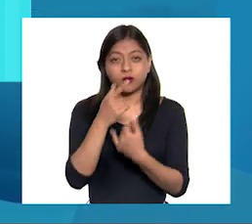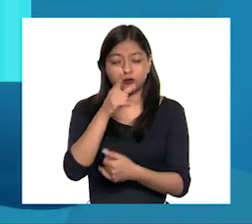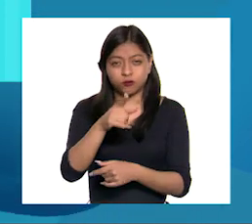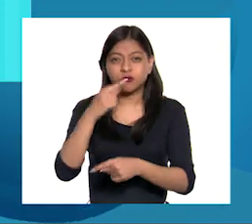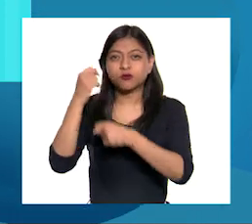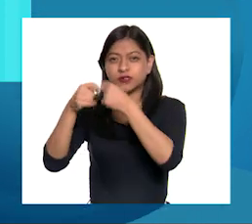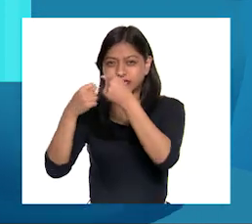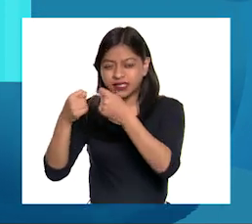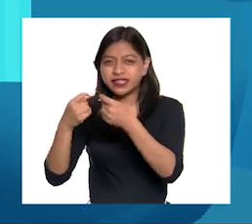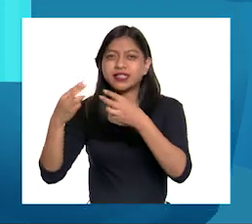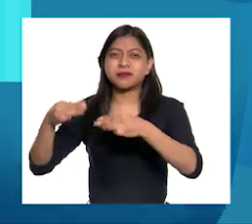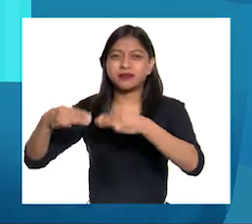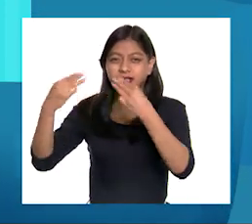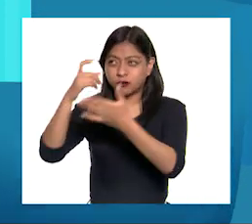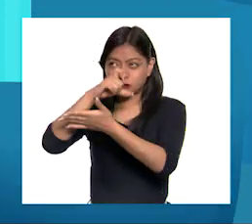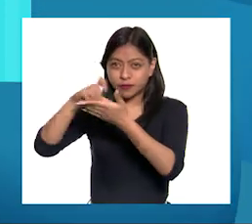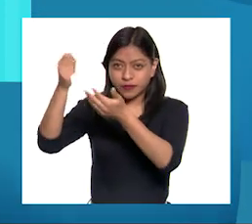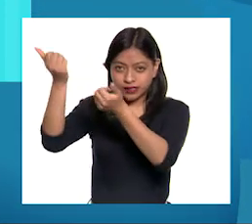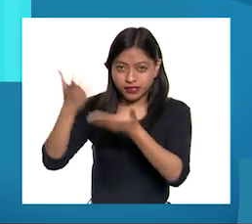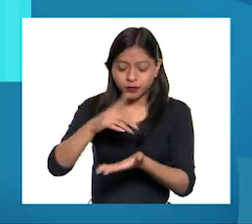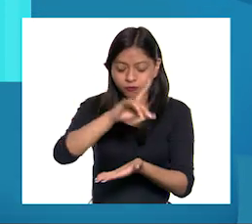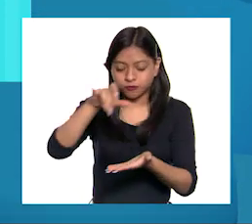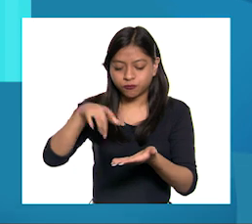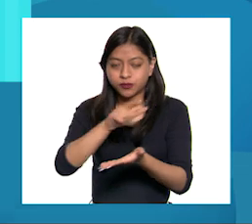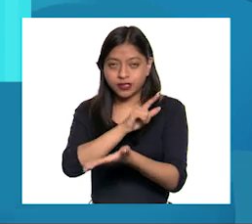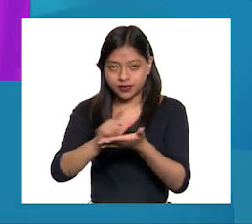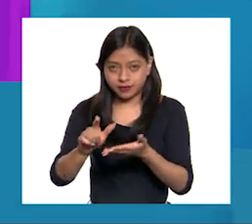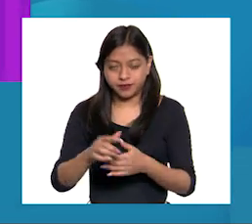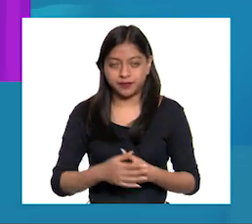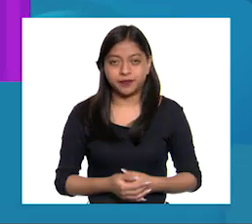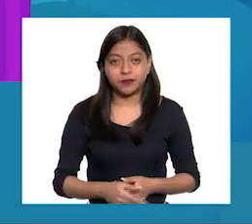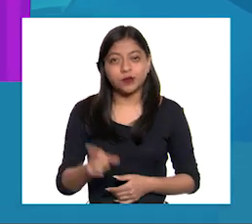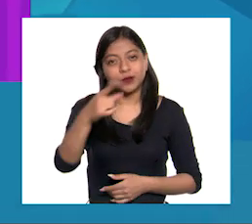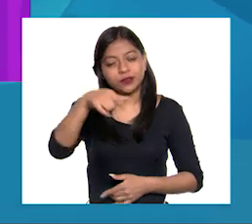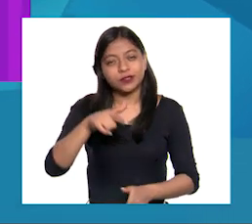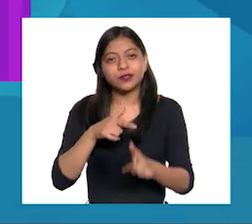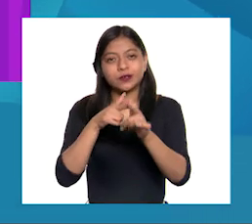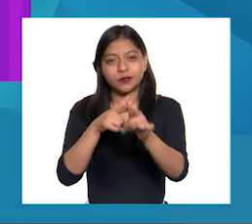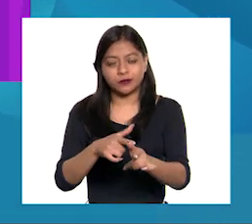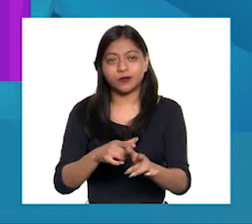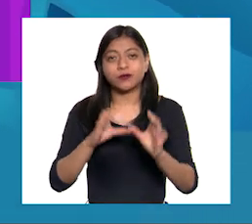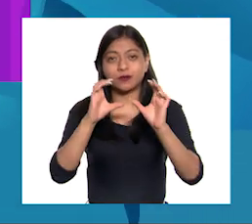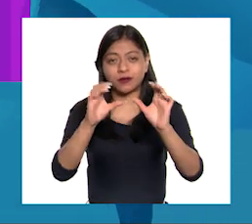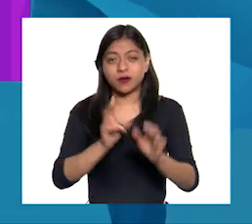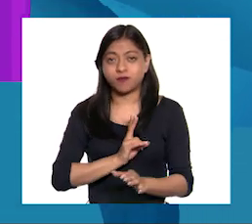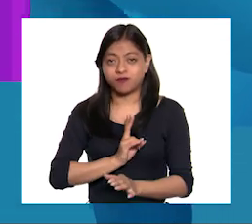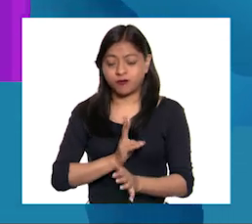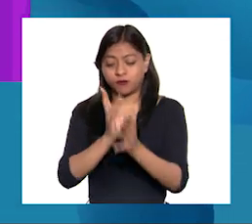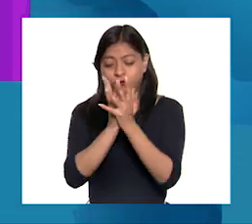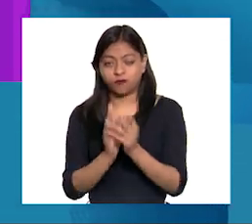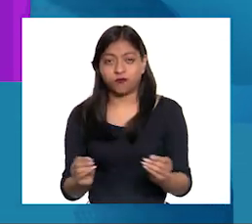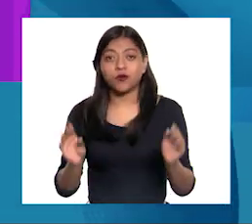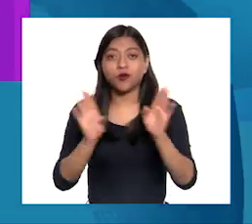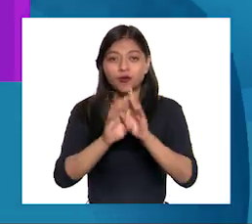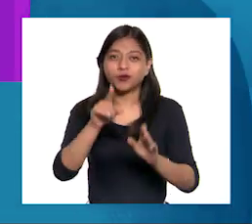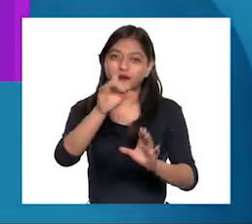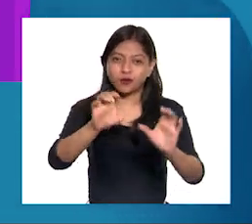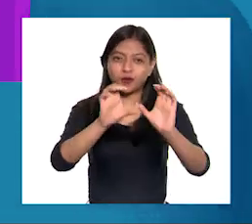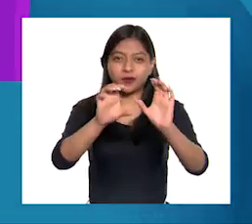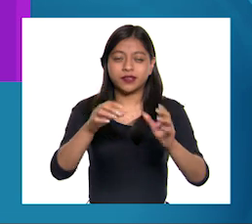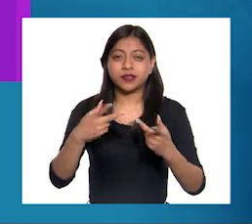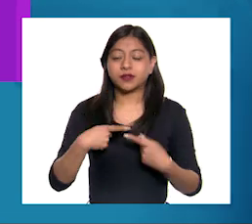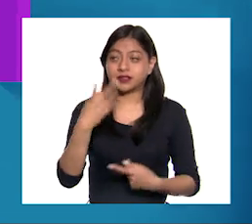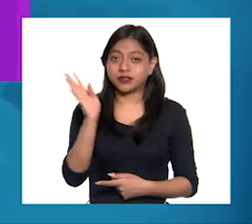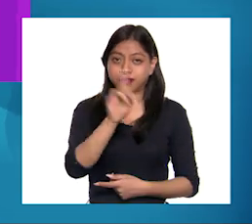las cosas que compres en la tienda o en el supermercado. Sigamos luchando juntos contra este virus cuidándonos los